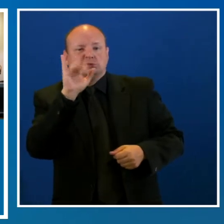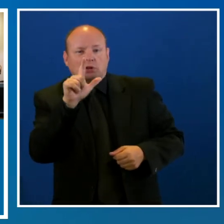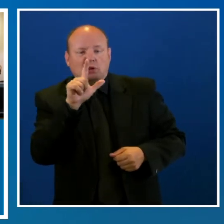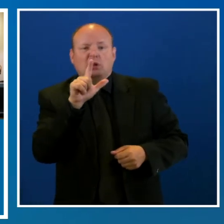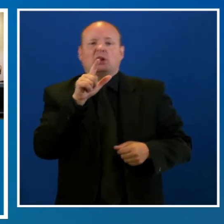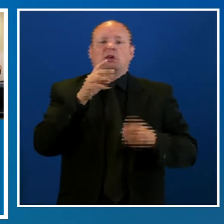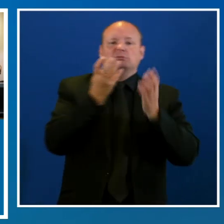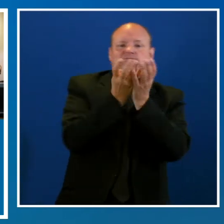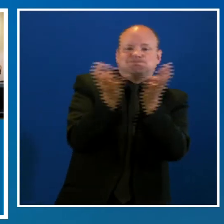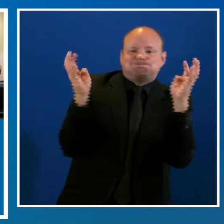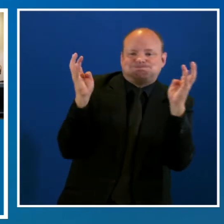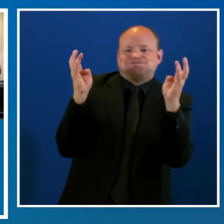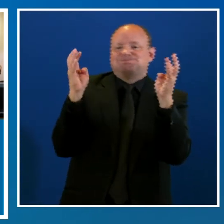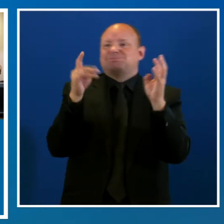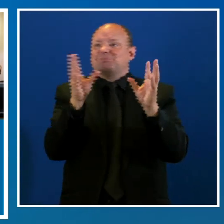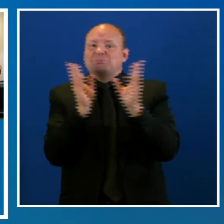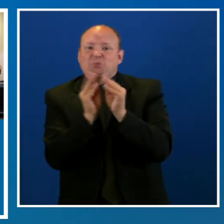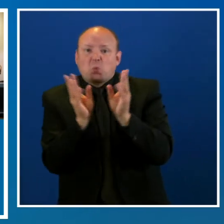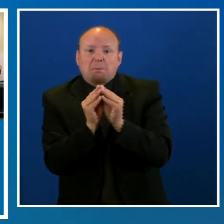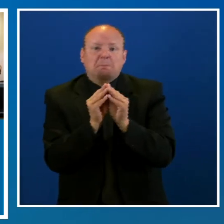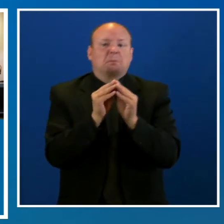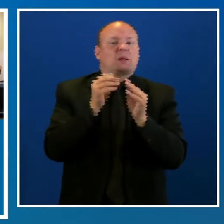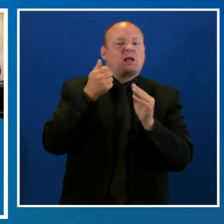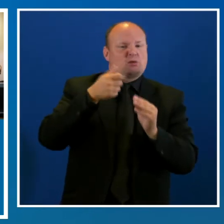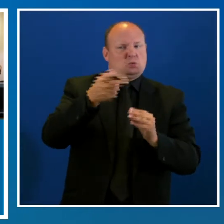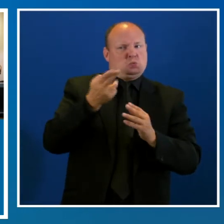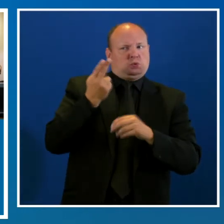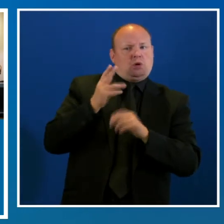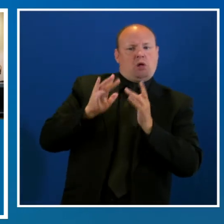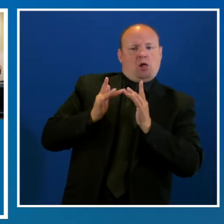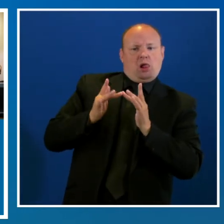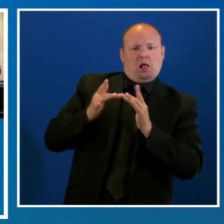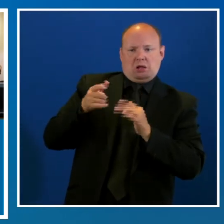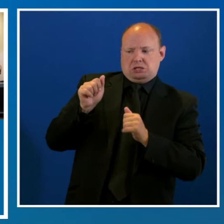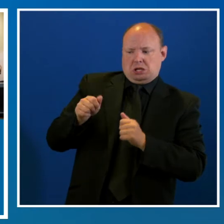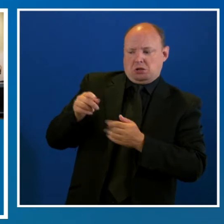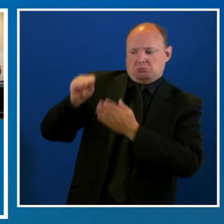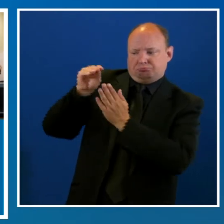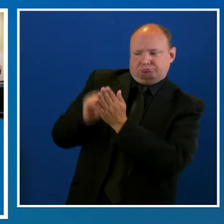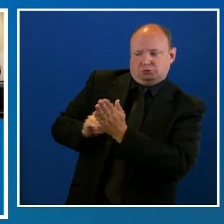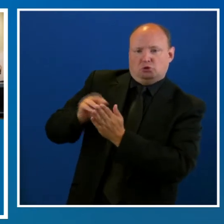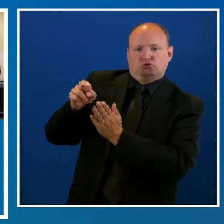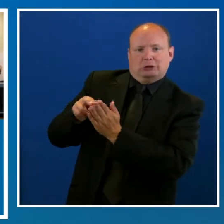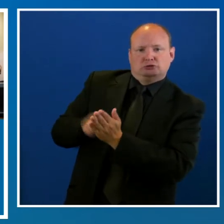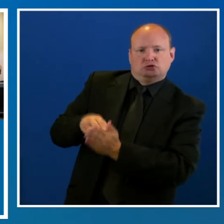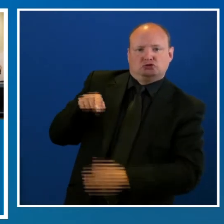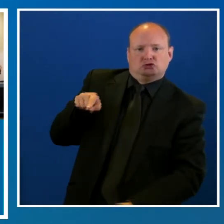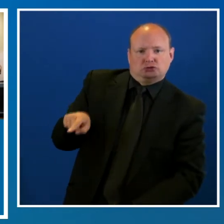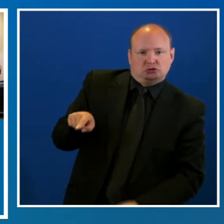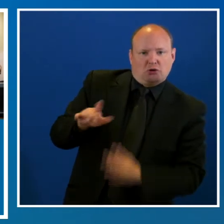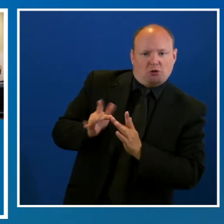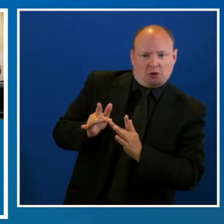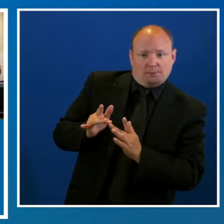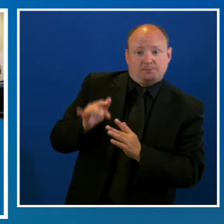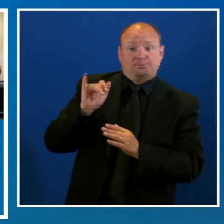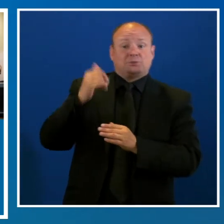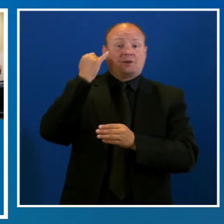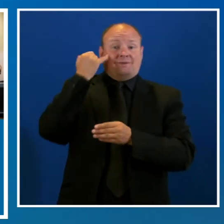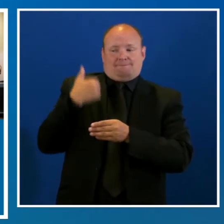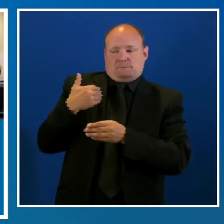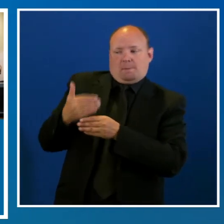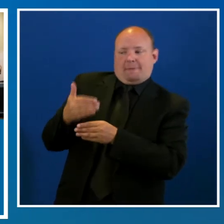comunidad, pueden hacerlo en el enlace de la pantalla. También es requerido